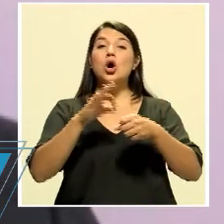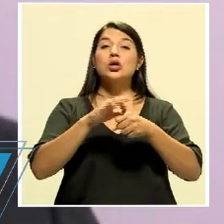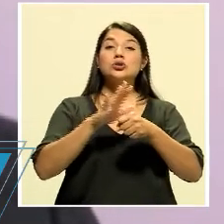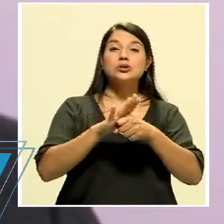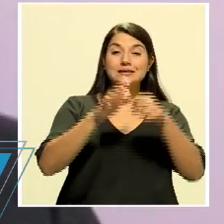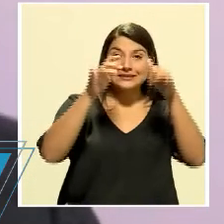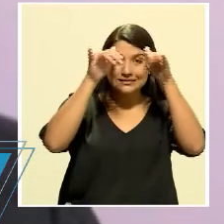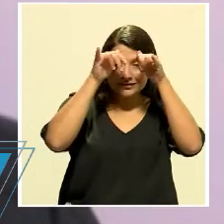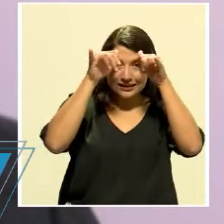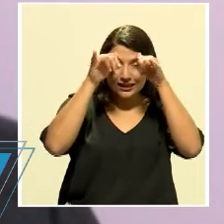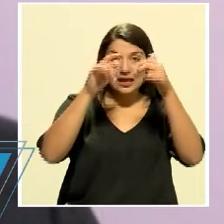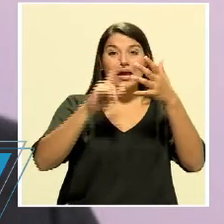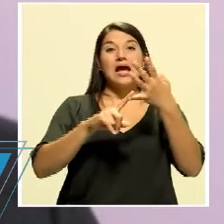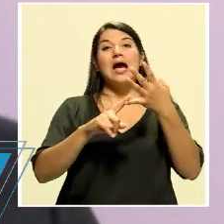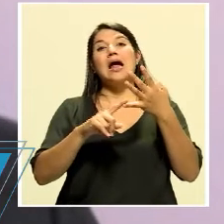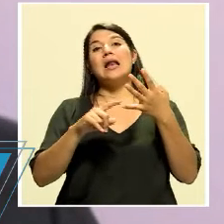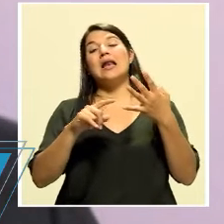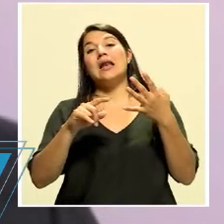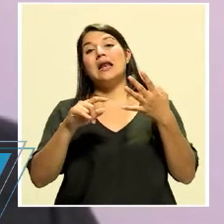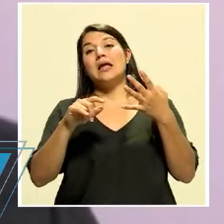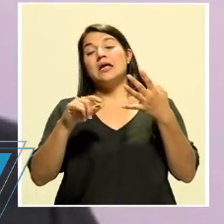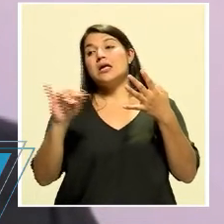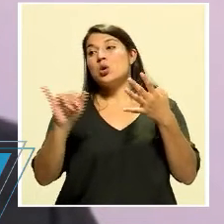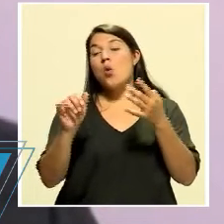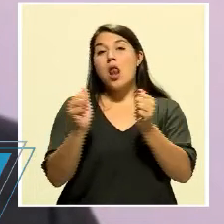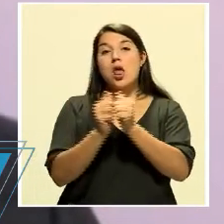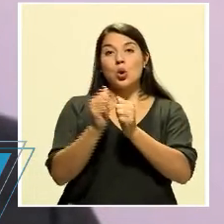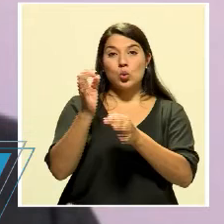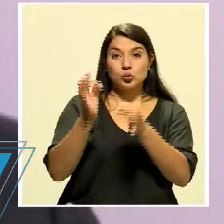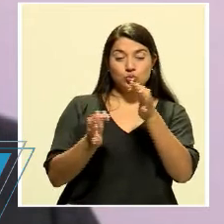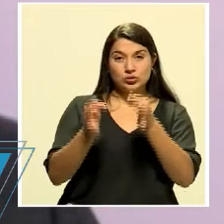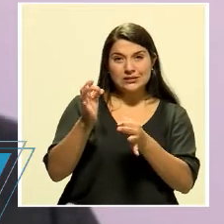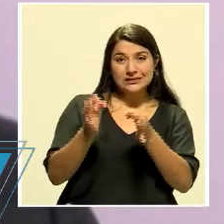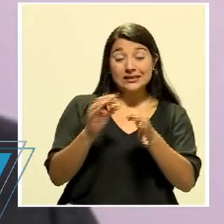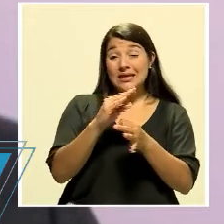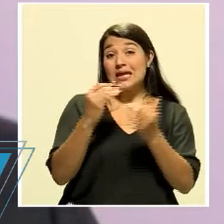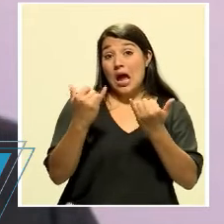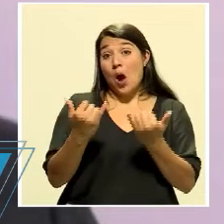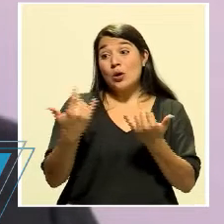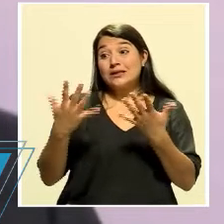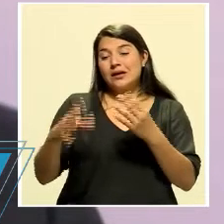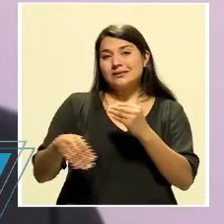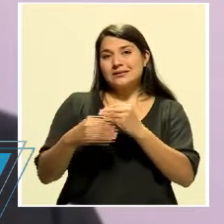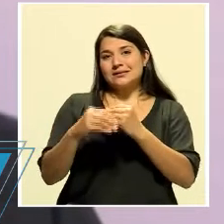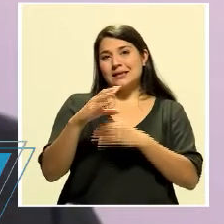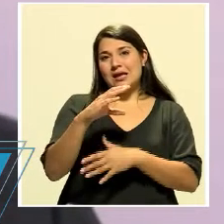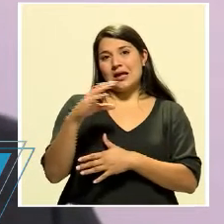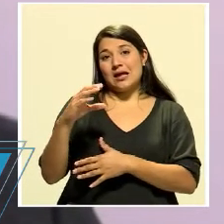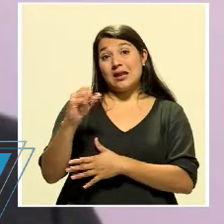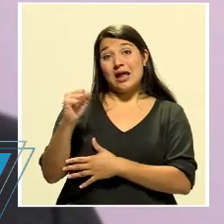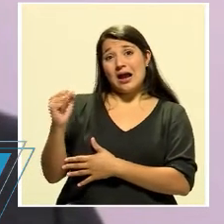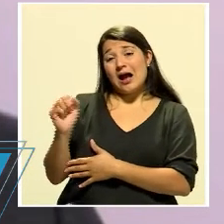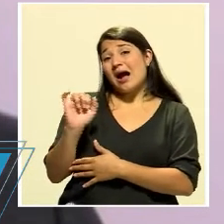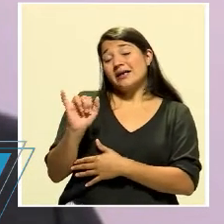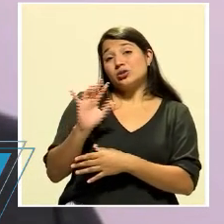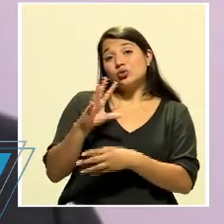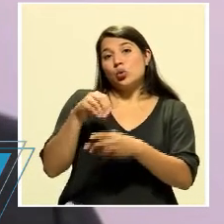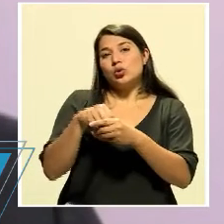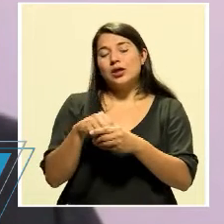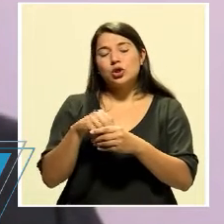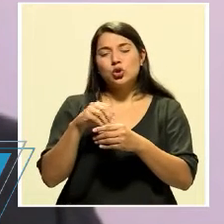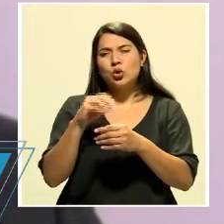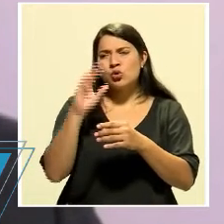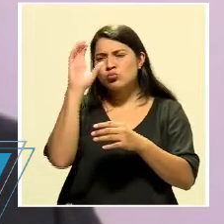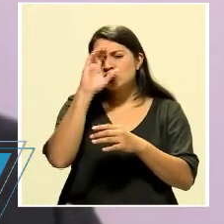al MIBA, hemos estado trabajando también con Justicia, y ahora ya se sumó la caja, y como le digo, es parte de todas las